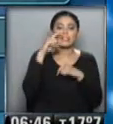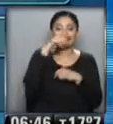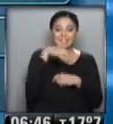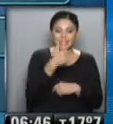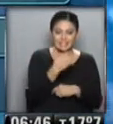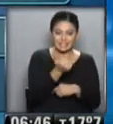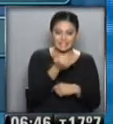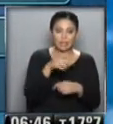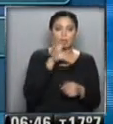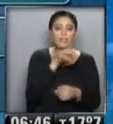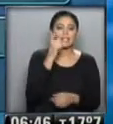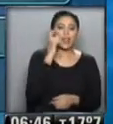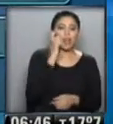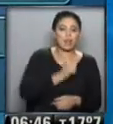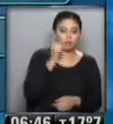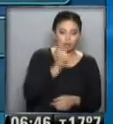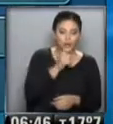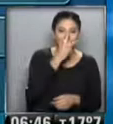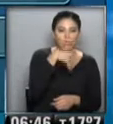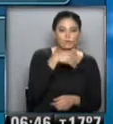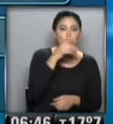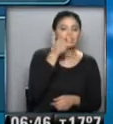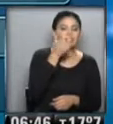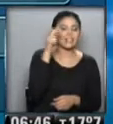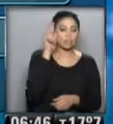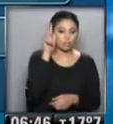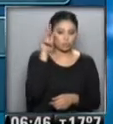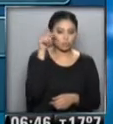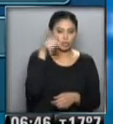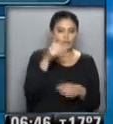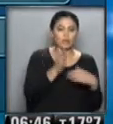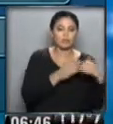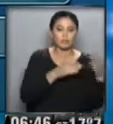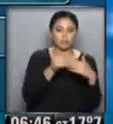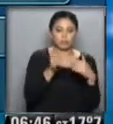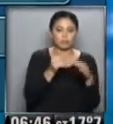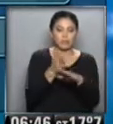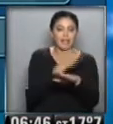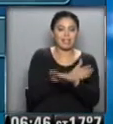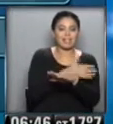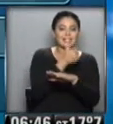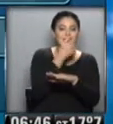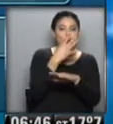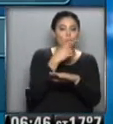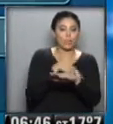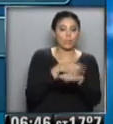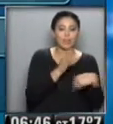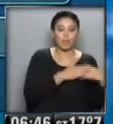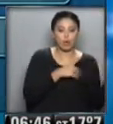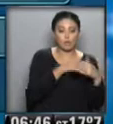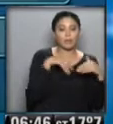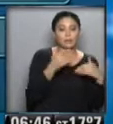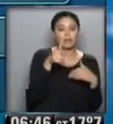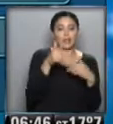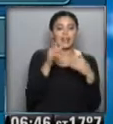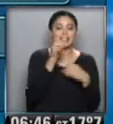a la altura de La Rioja, kilómetro 68... ...hay obras en el kilómetro 64, pero se hace el desvío en el 68...